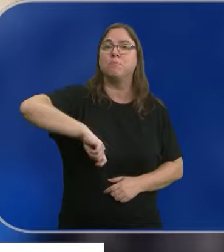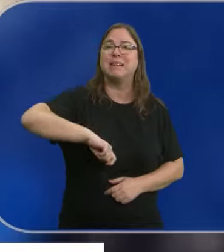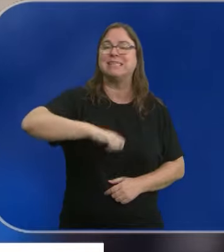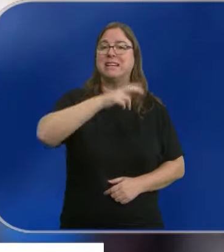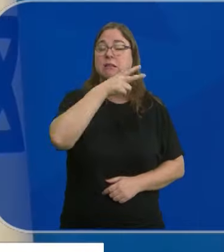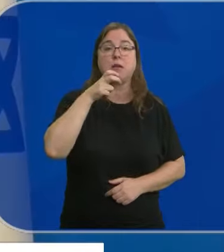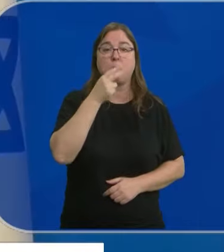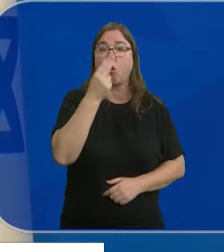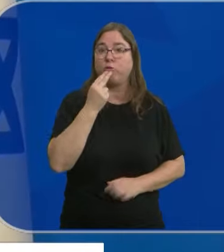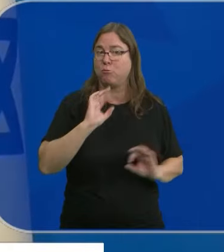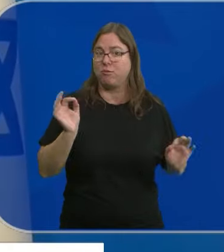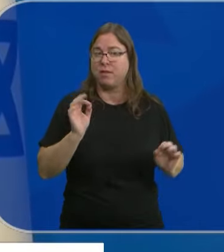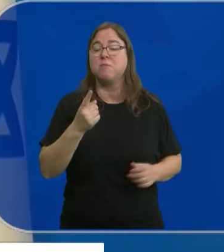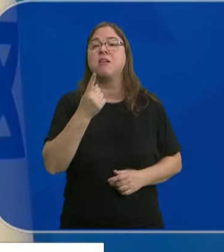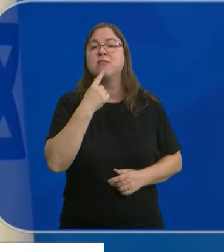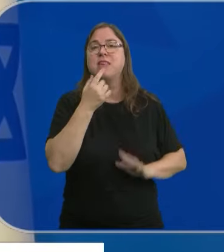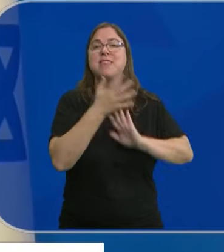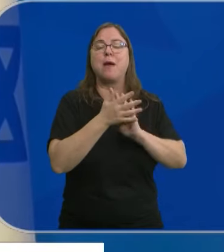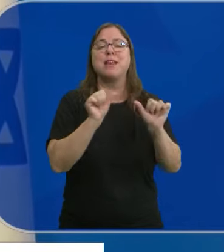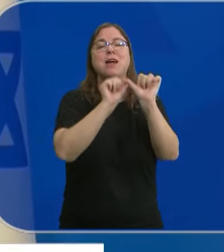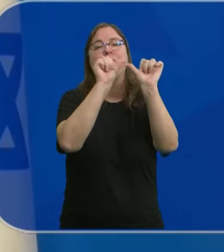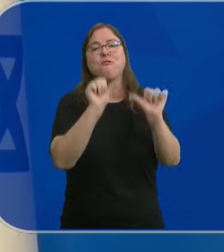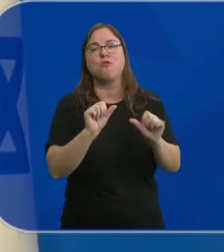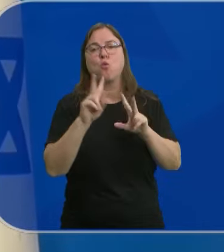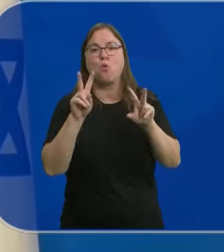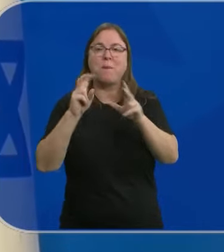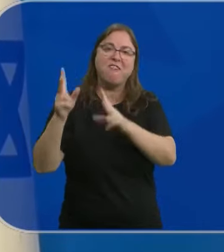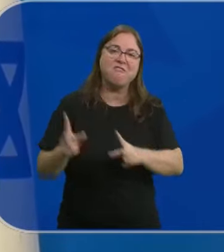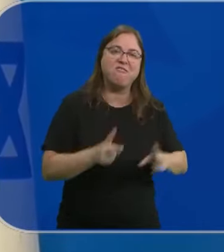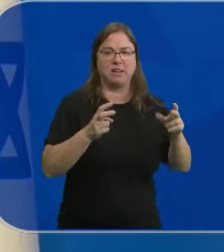israelí no ha confirmado, aunque sí que habla de una nueva fase de la guerra.